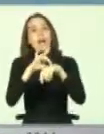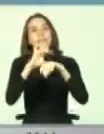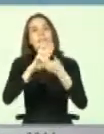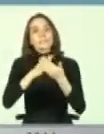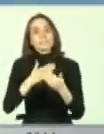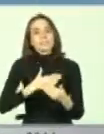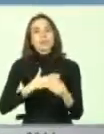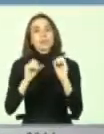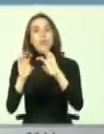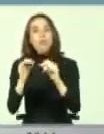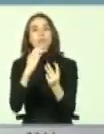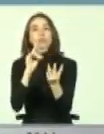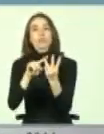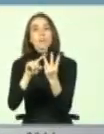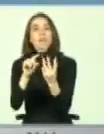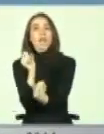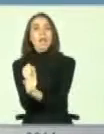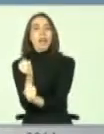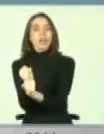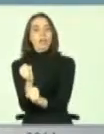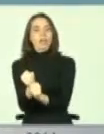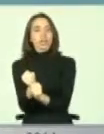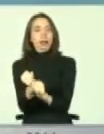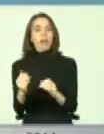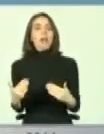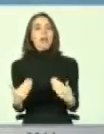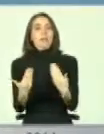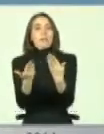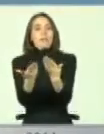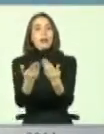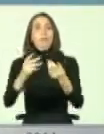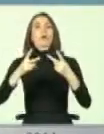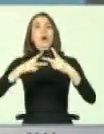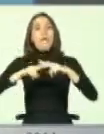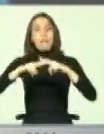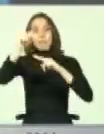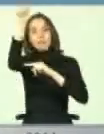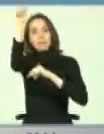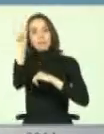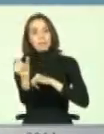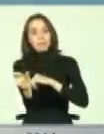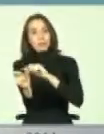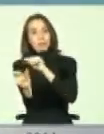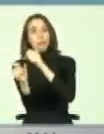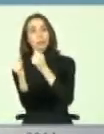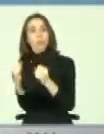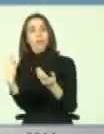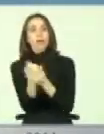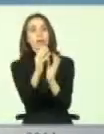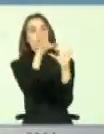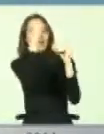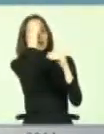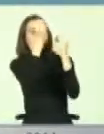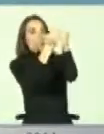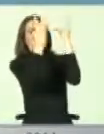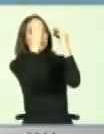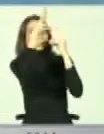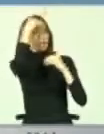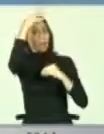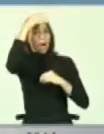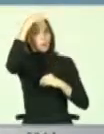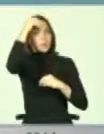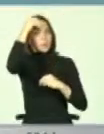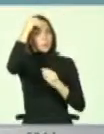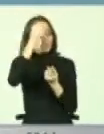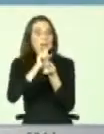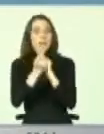pero el área laboral, porque eso significa que estamos dando las herramientas a la persona para que logre capacitarse y posteriormente